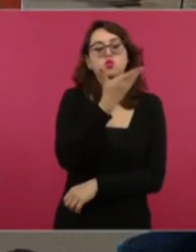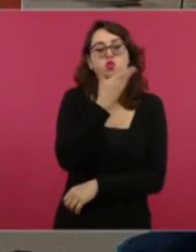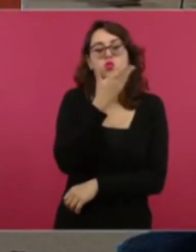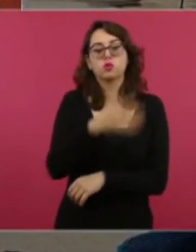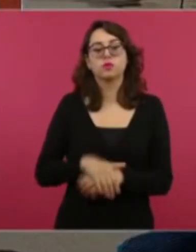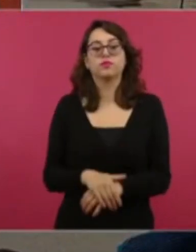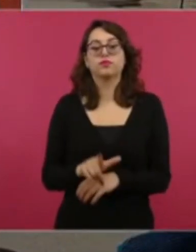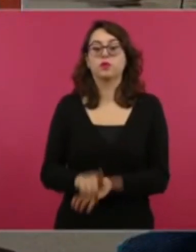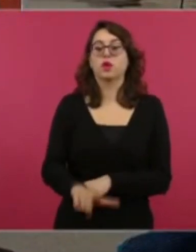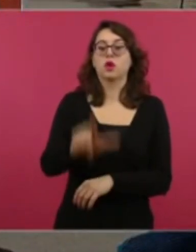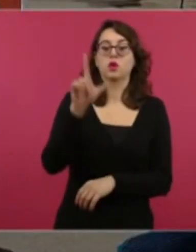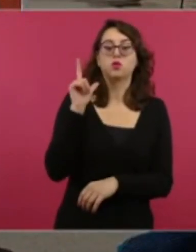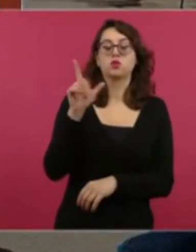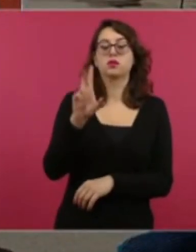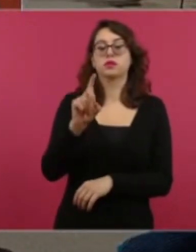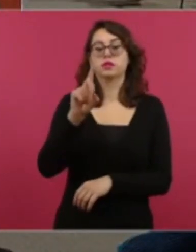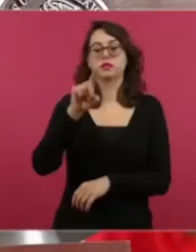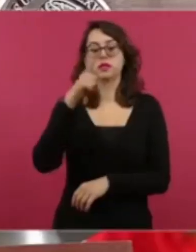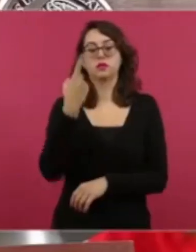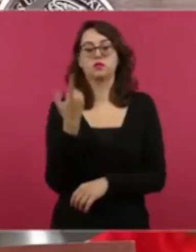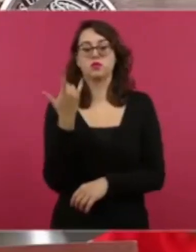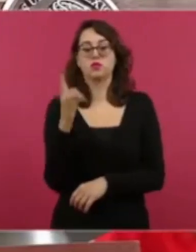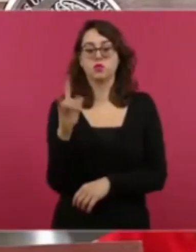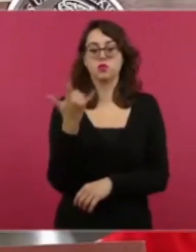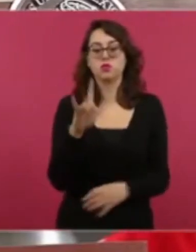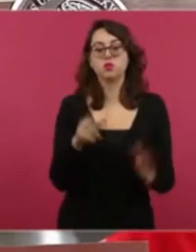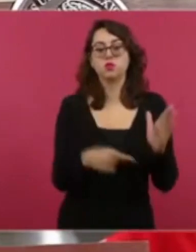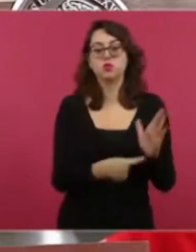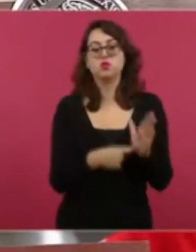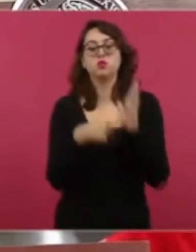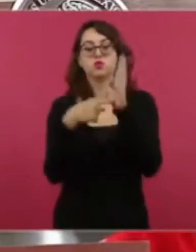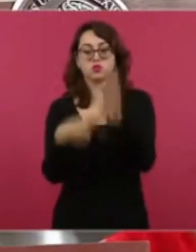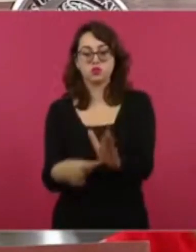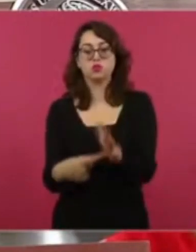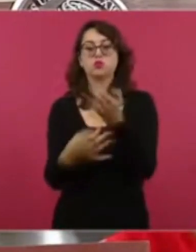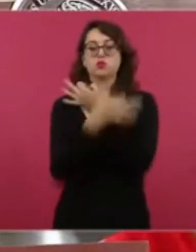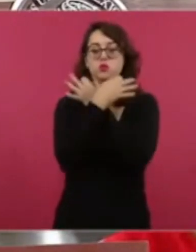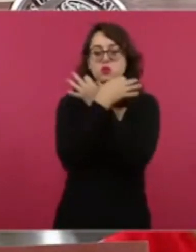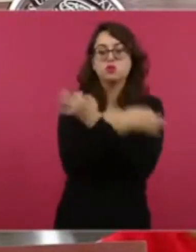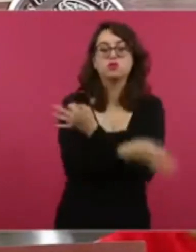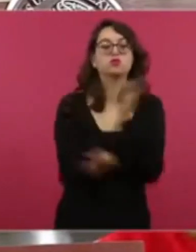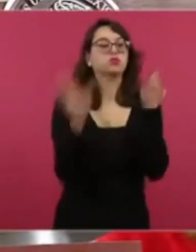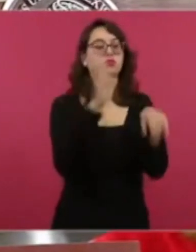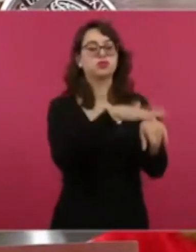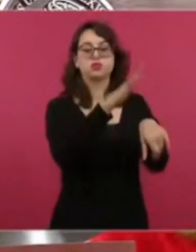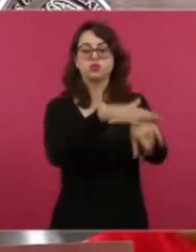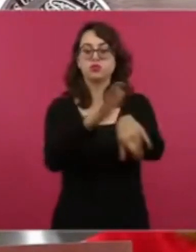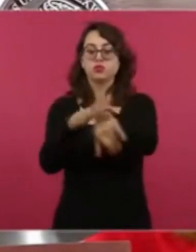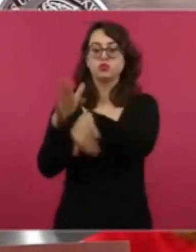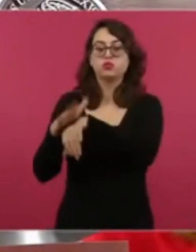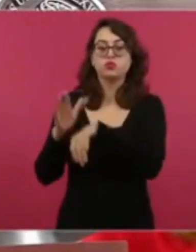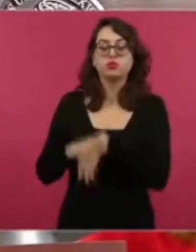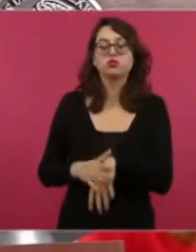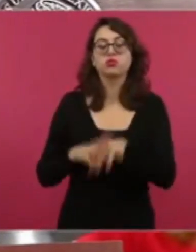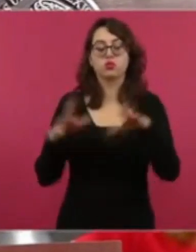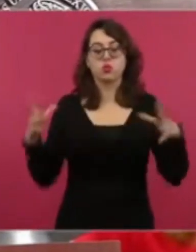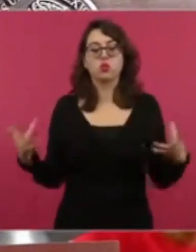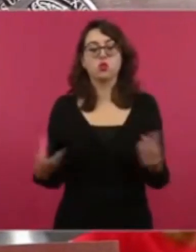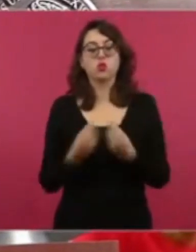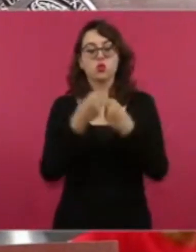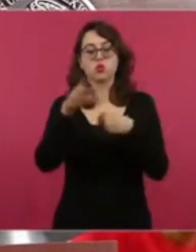31 de julio, se publicó a través del periódico oficial del Estado la convocatoria para la conformación del organismo gestionario